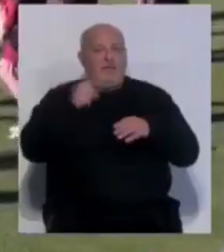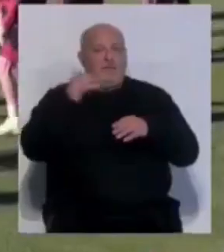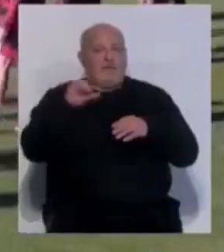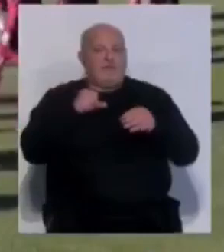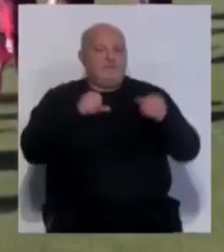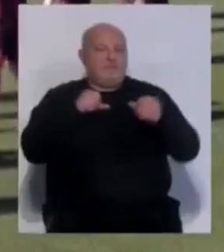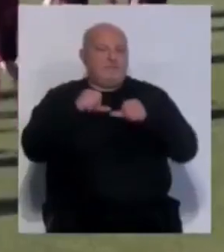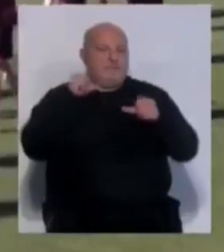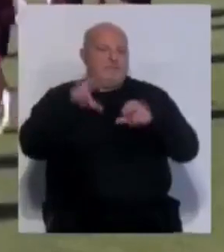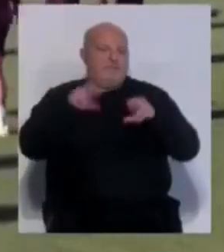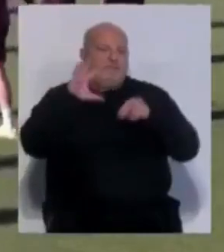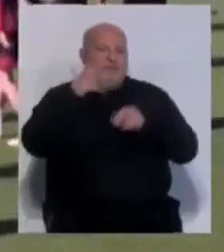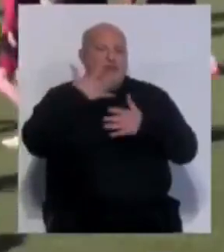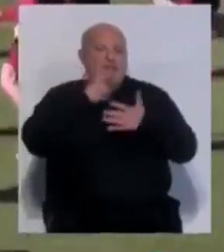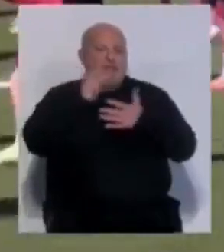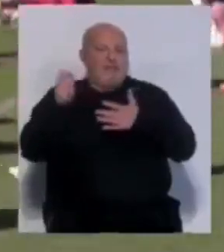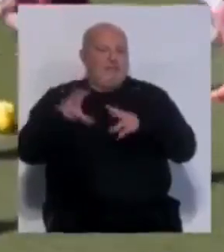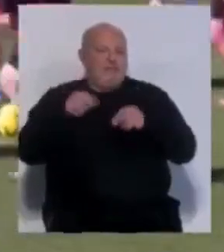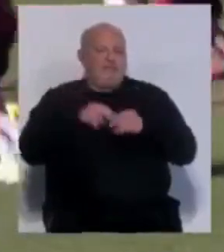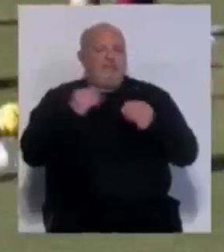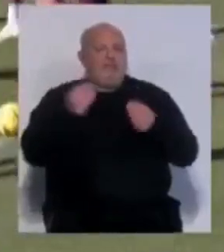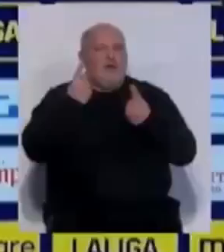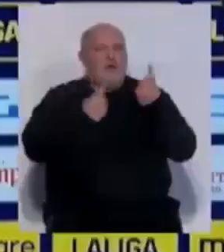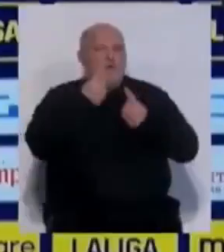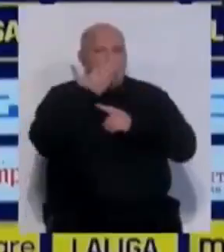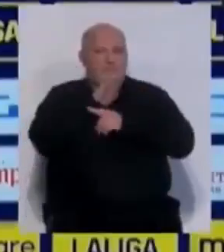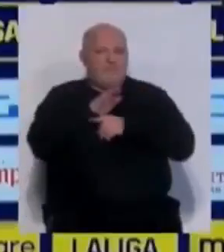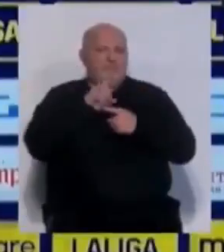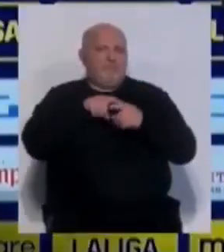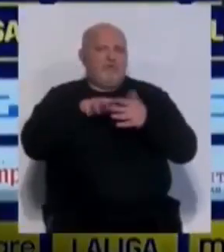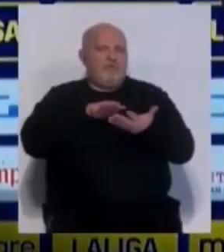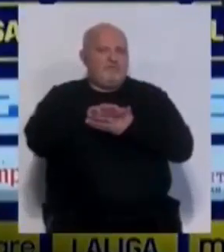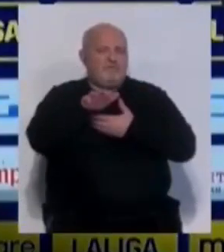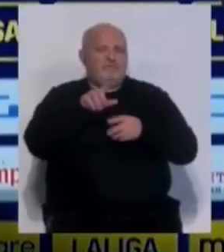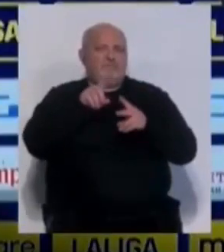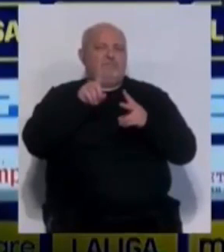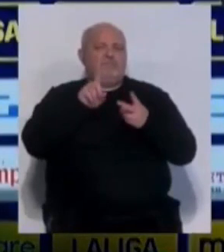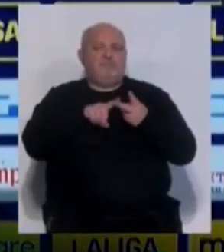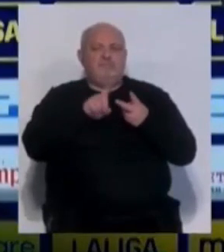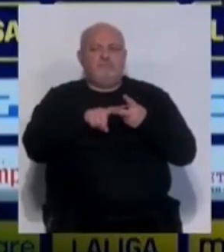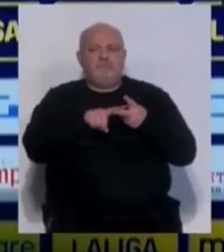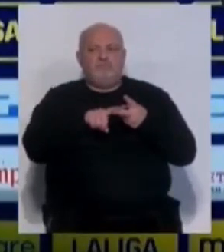Pires tras cumplir sanción. Hemos mejorado en muchos aspectos, a nivel ofensivo, a nivel